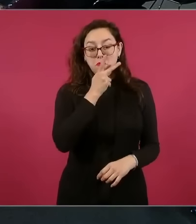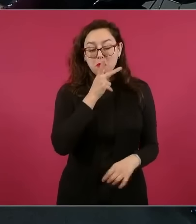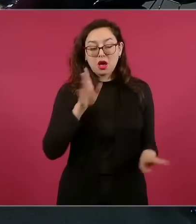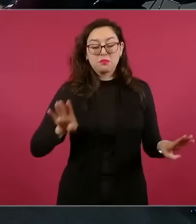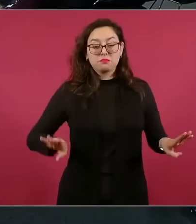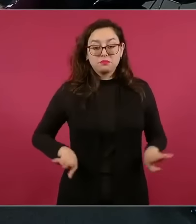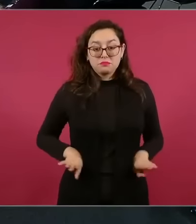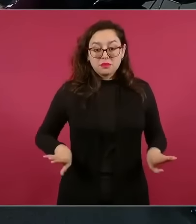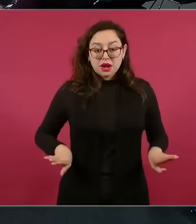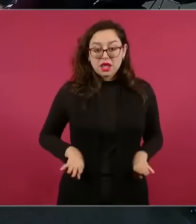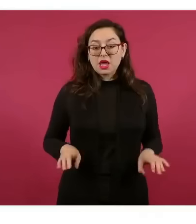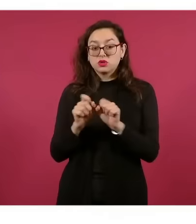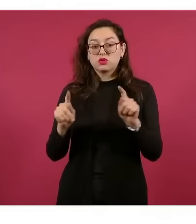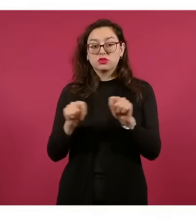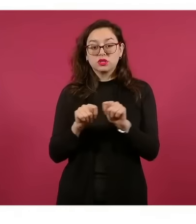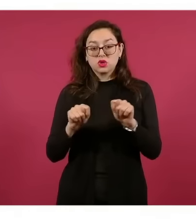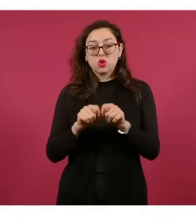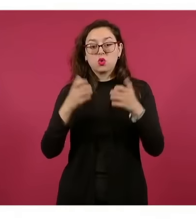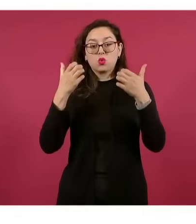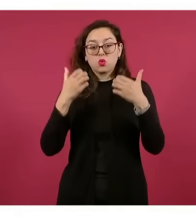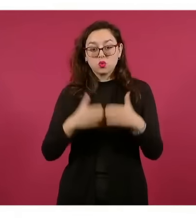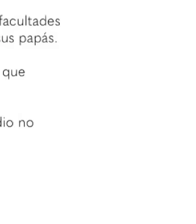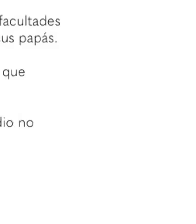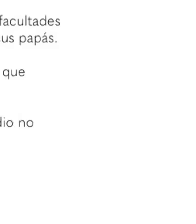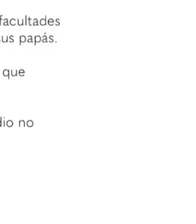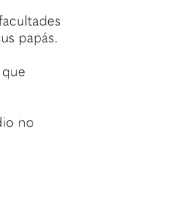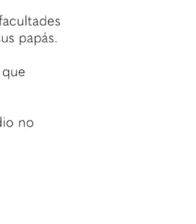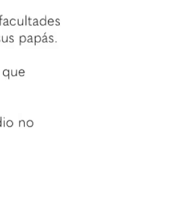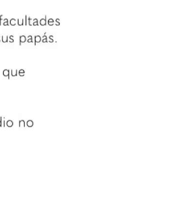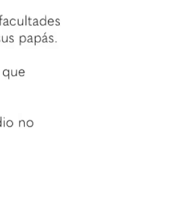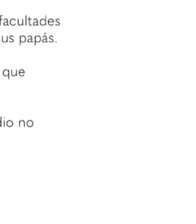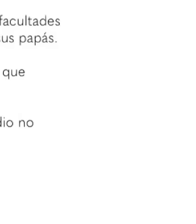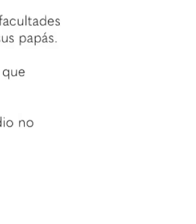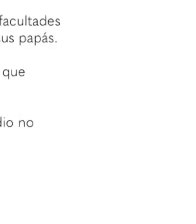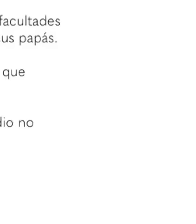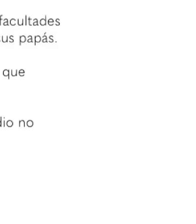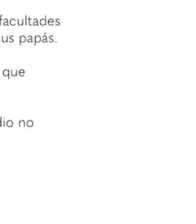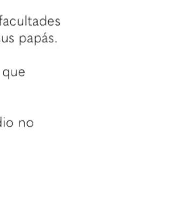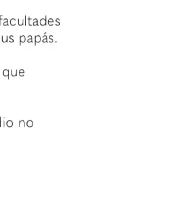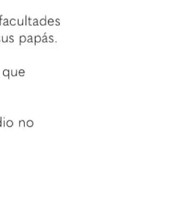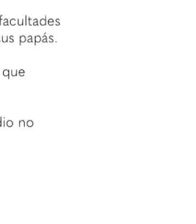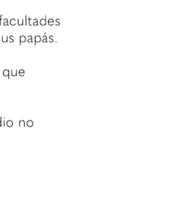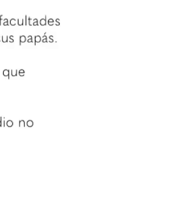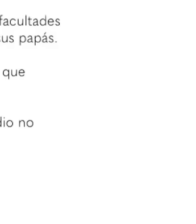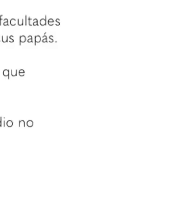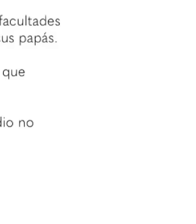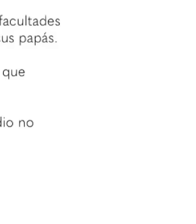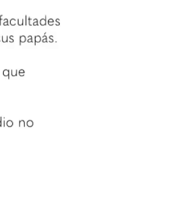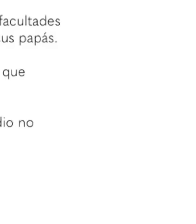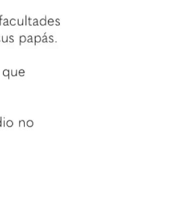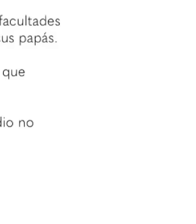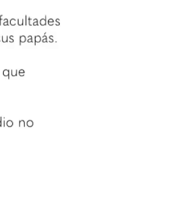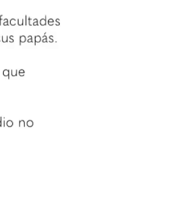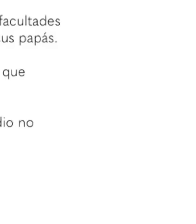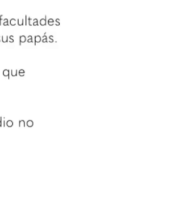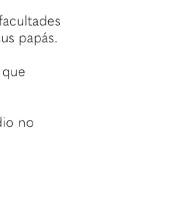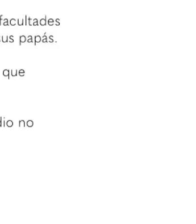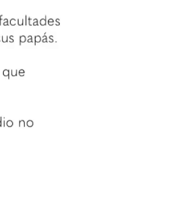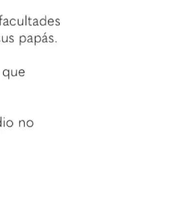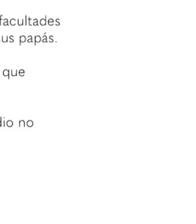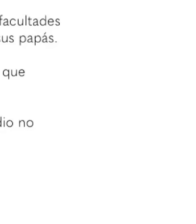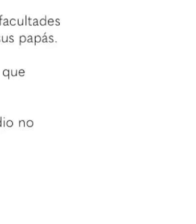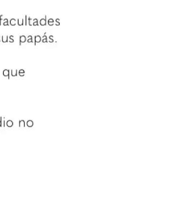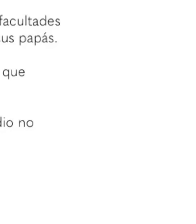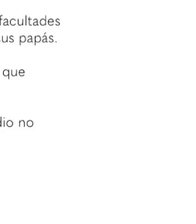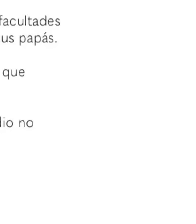sobrinos, tíos, cuñados y hasta suegras de al menos 500 jueces y magistrados, ocupan plazas